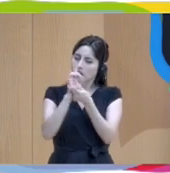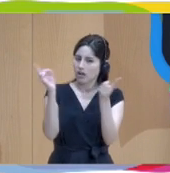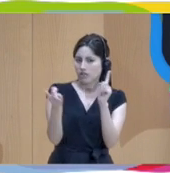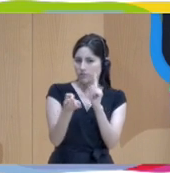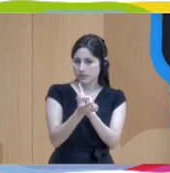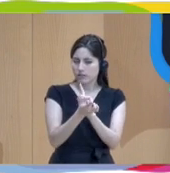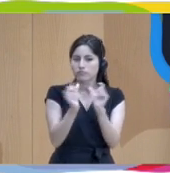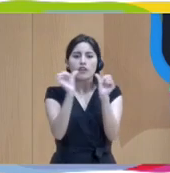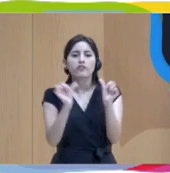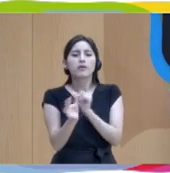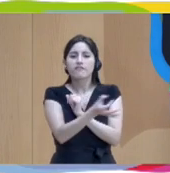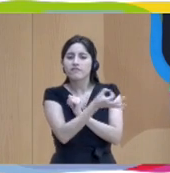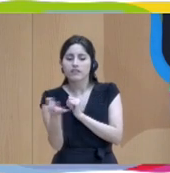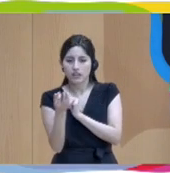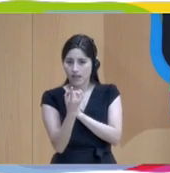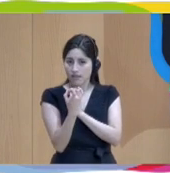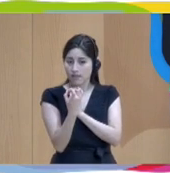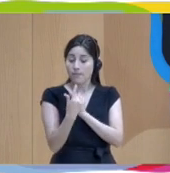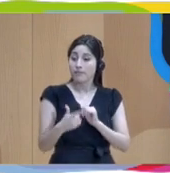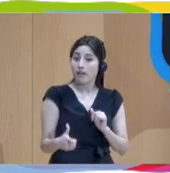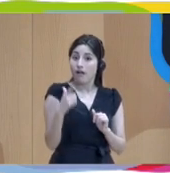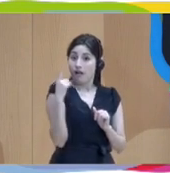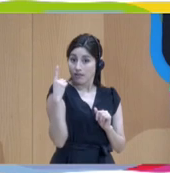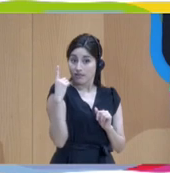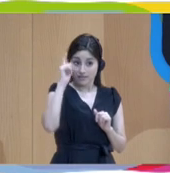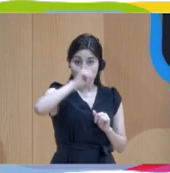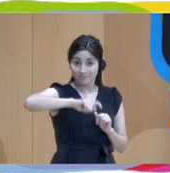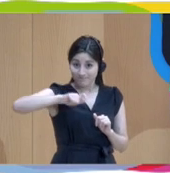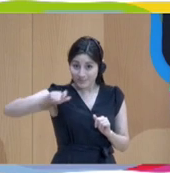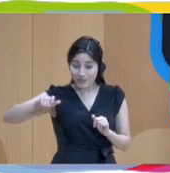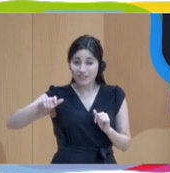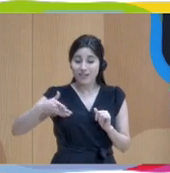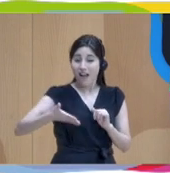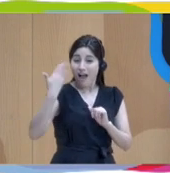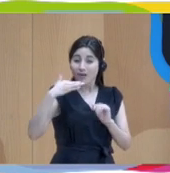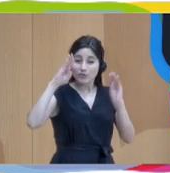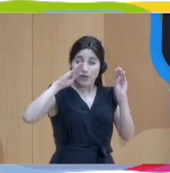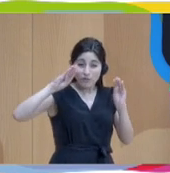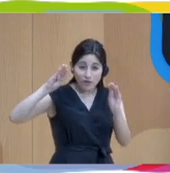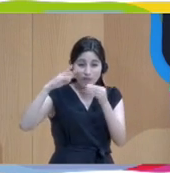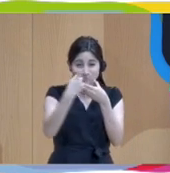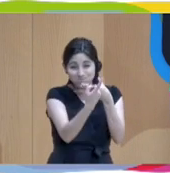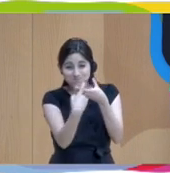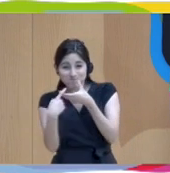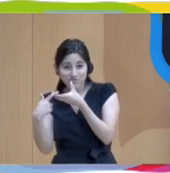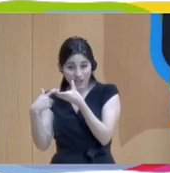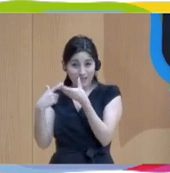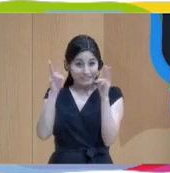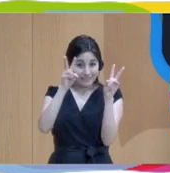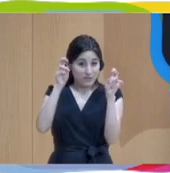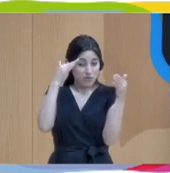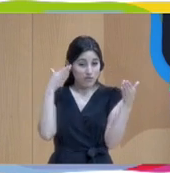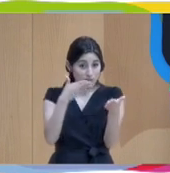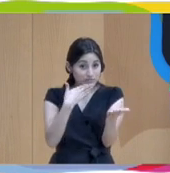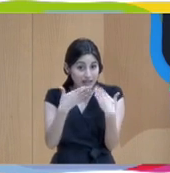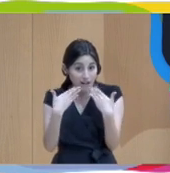que, como comentaban ayer, las personas que han podido participar en la formación del enfoque dialógico, bueno, pues les permite